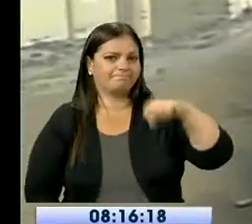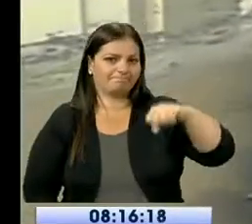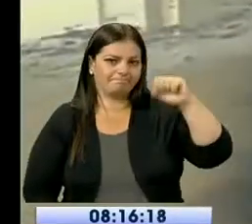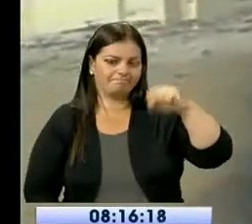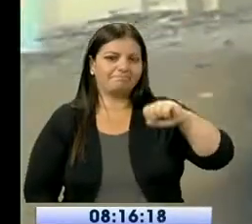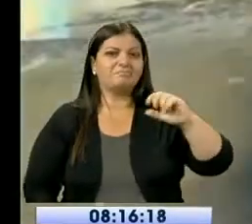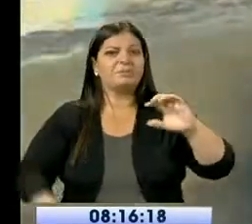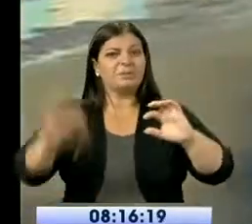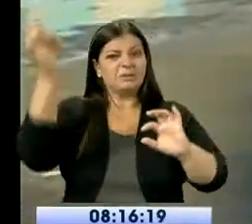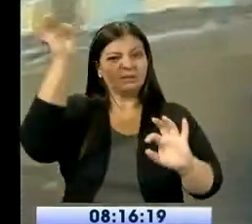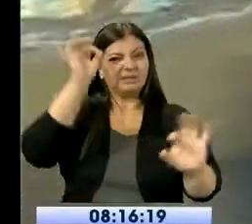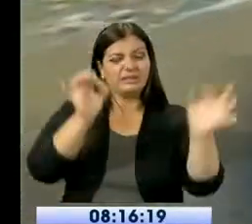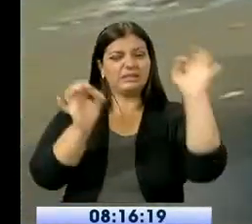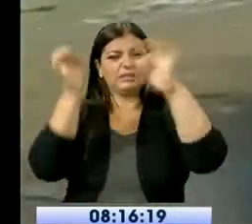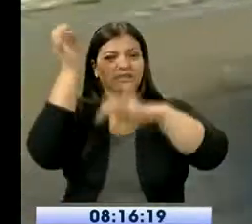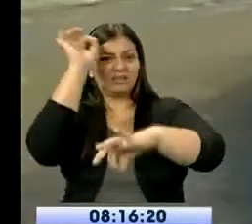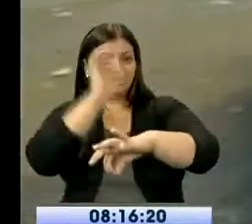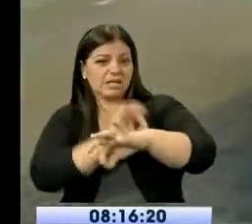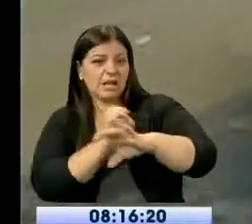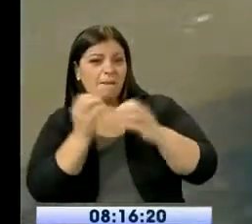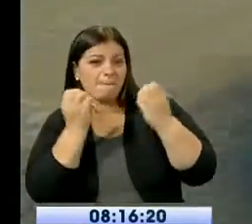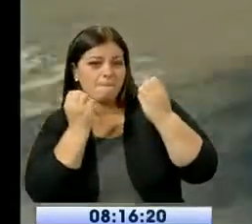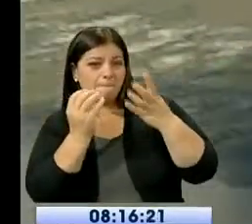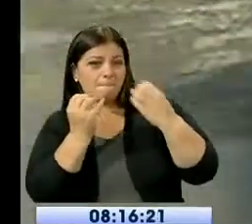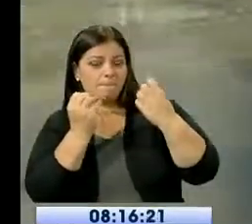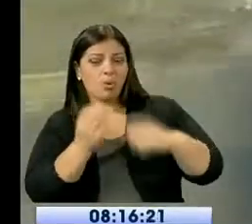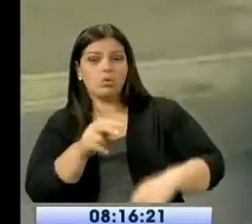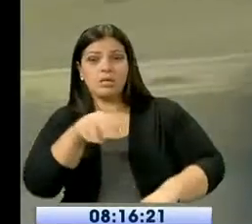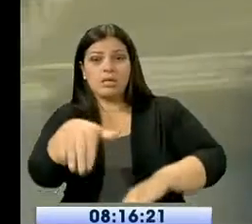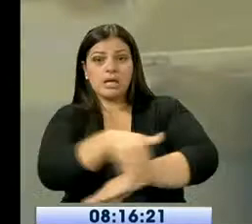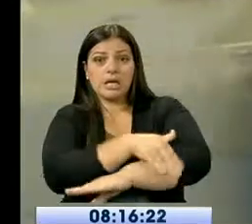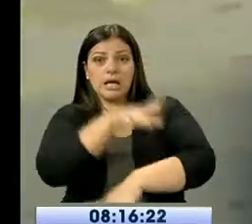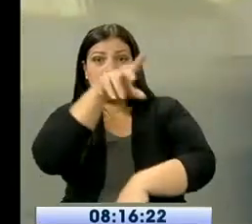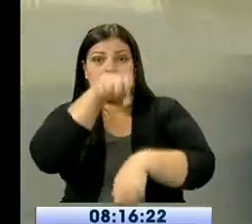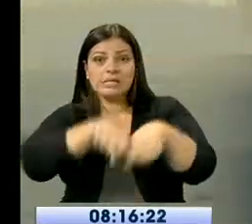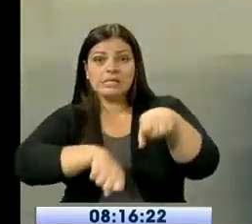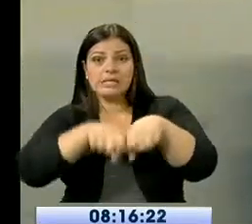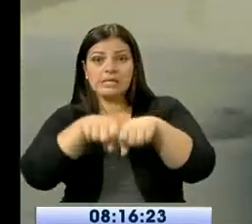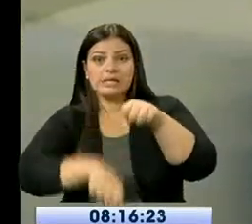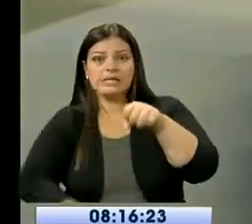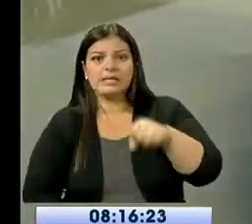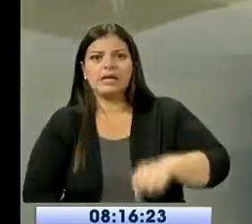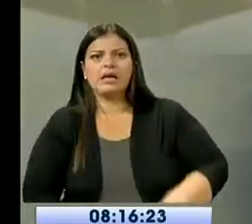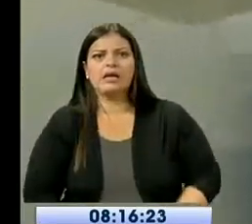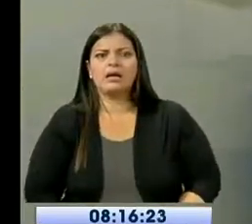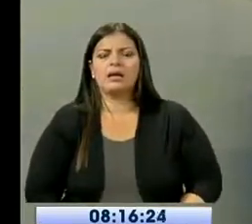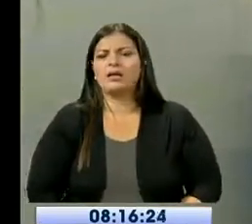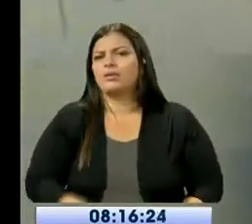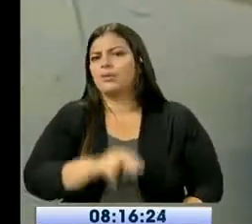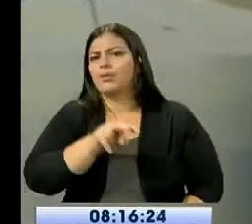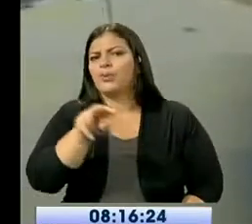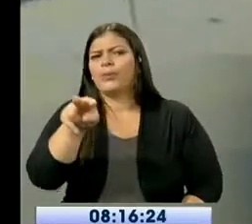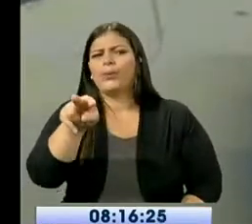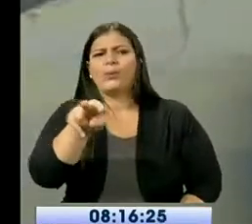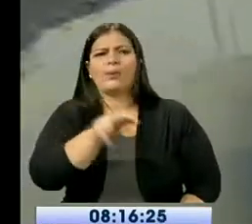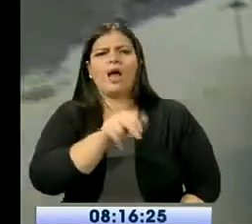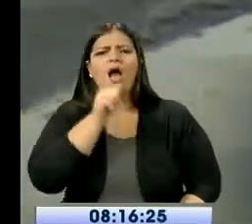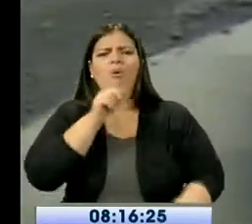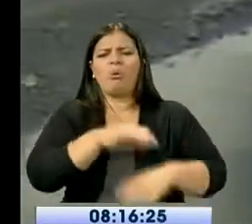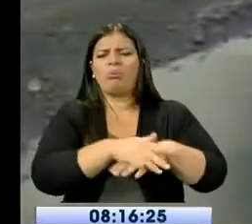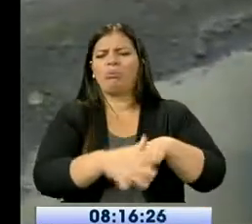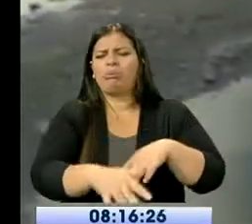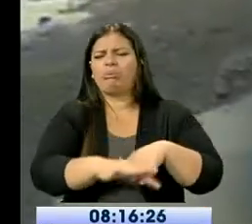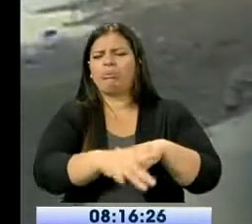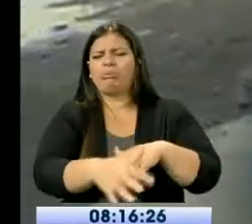mojito y harta agua y aquí queremos mejorar el agua, como en la calle, para que la